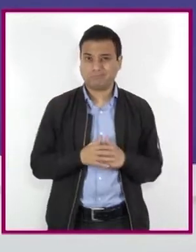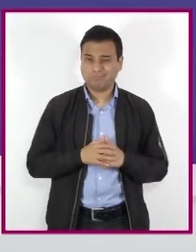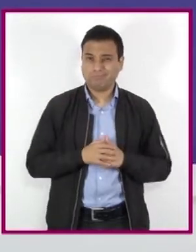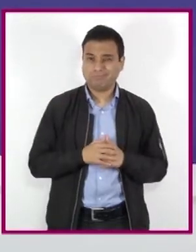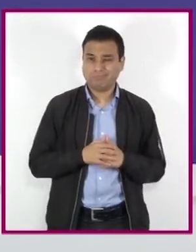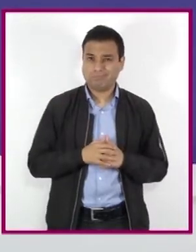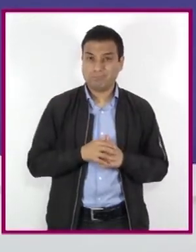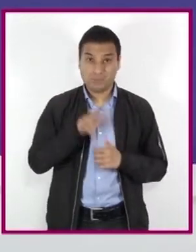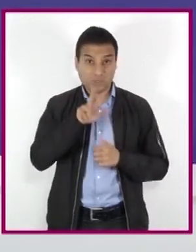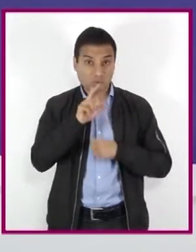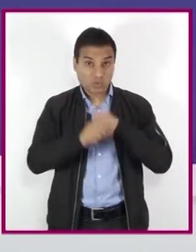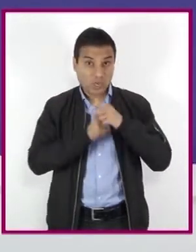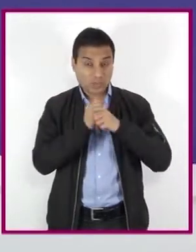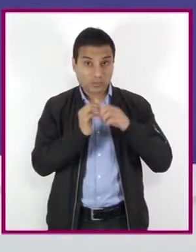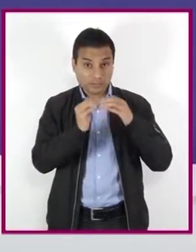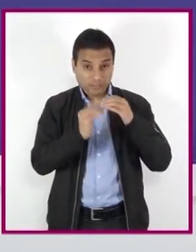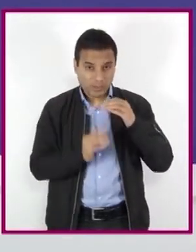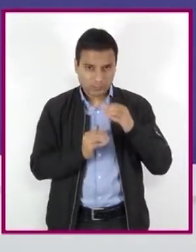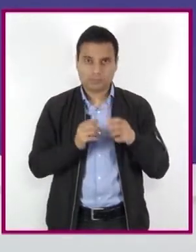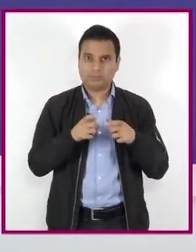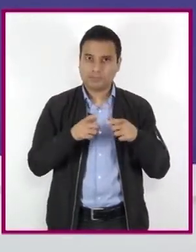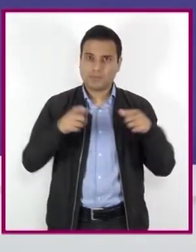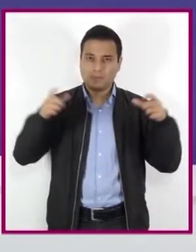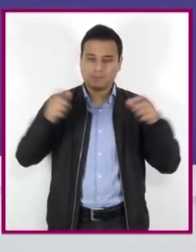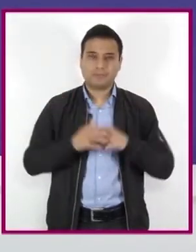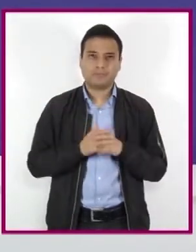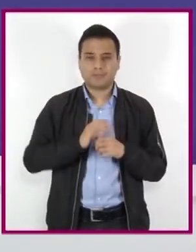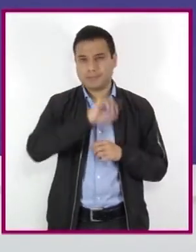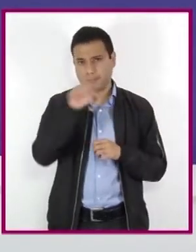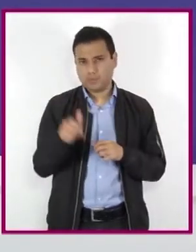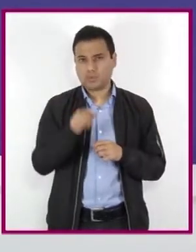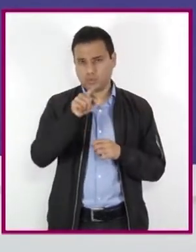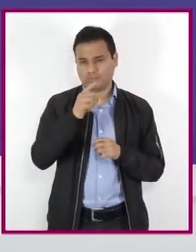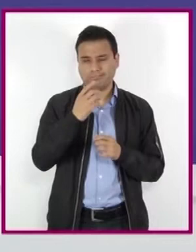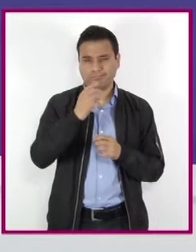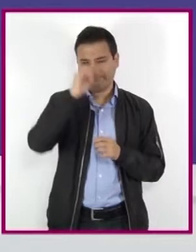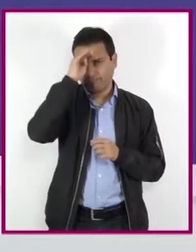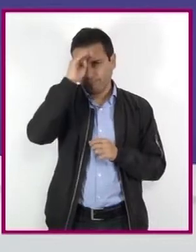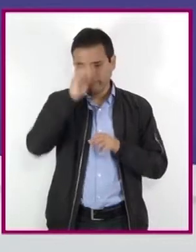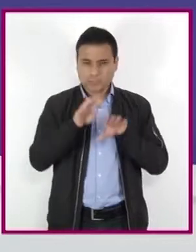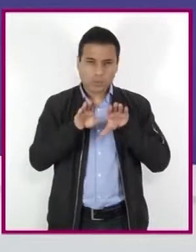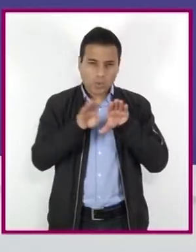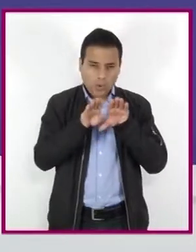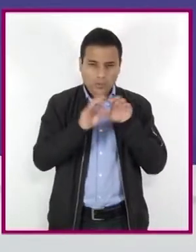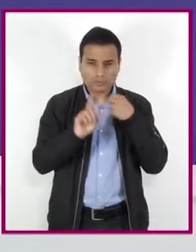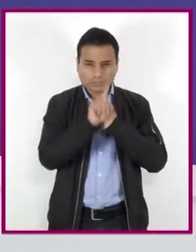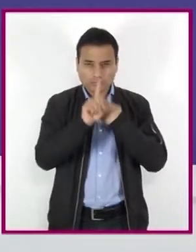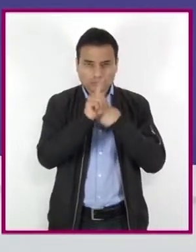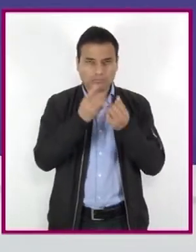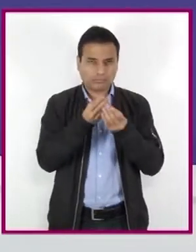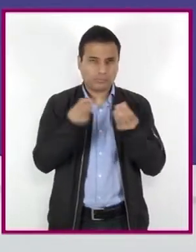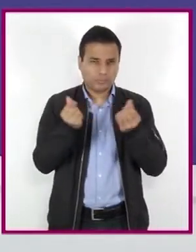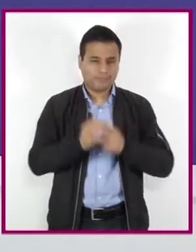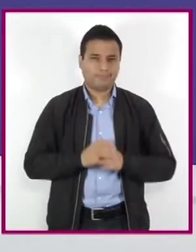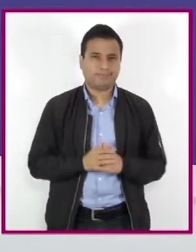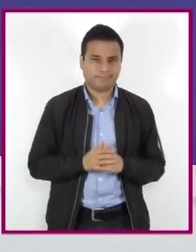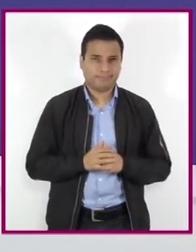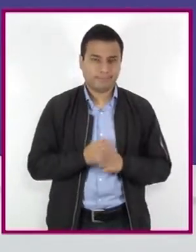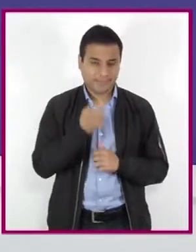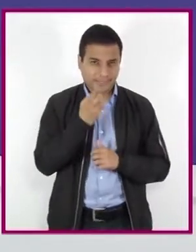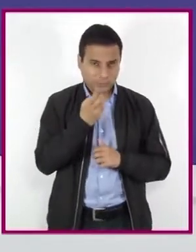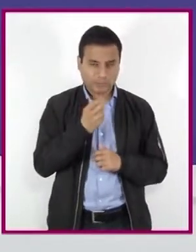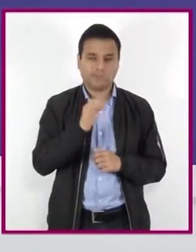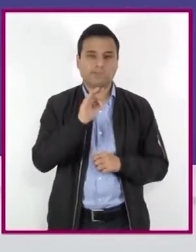Finalmente, propondrán desde su experiencia cotidiana algunas soluciones para fortalecer los factores de protección que permitan